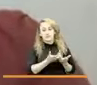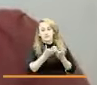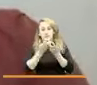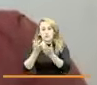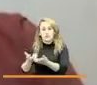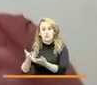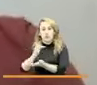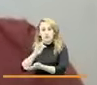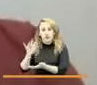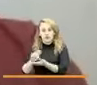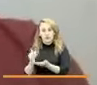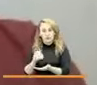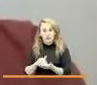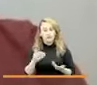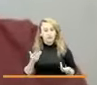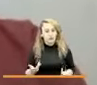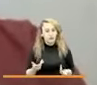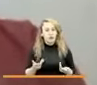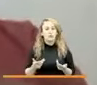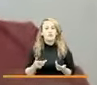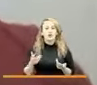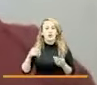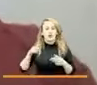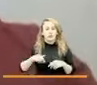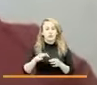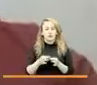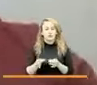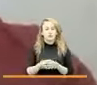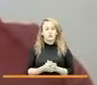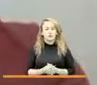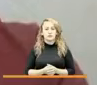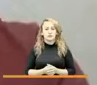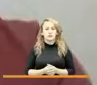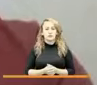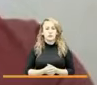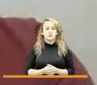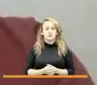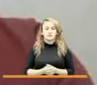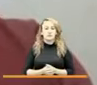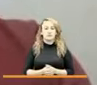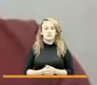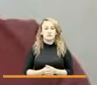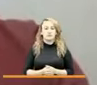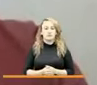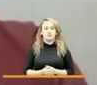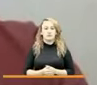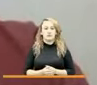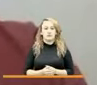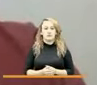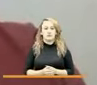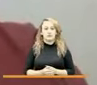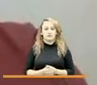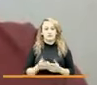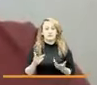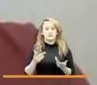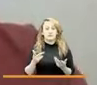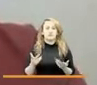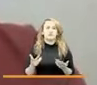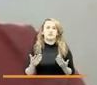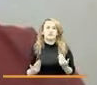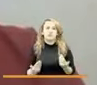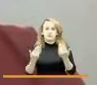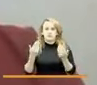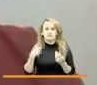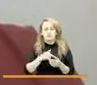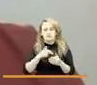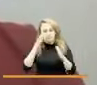que hemos podido contar en el municipio hay que decir que afortunadamente pues hemos estado muy pendientes a la